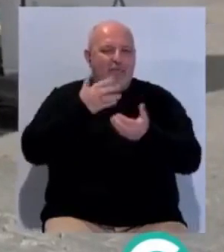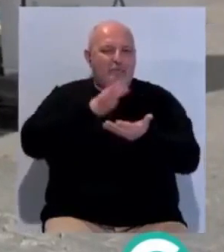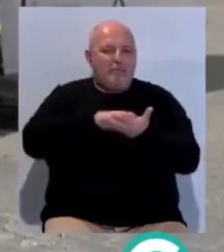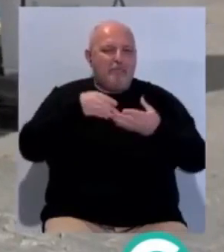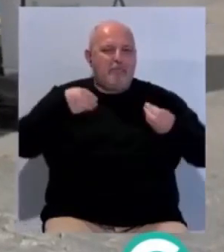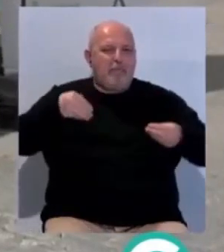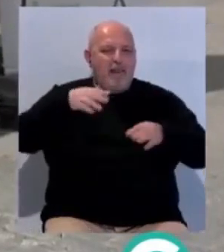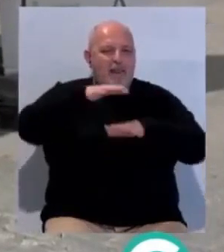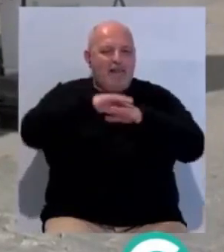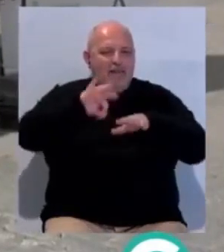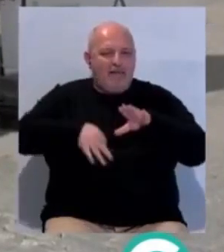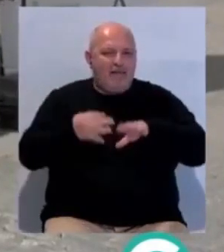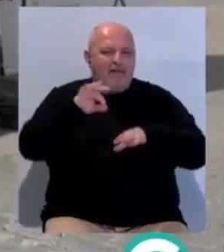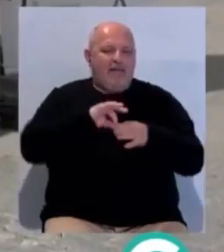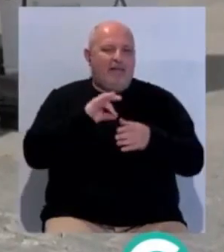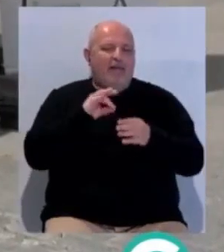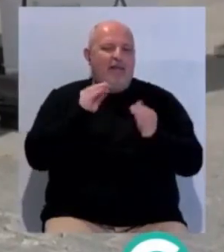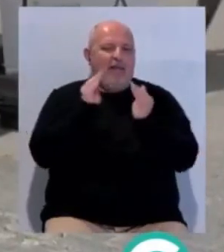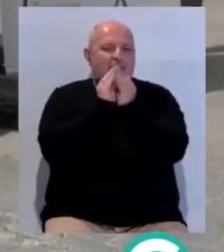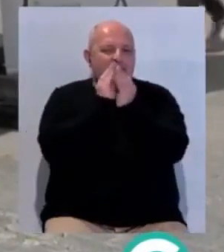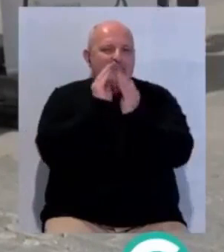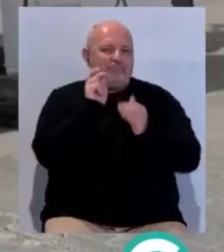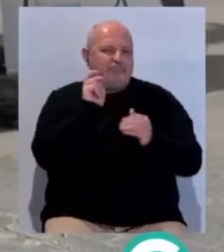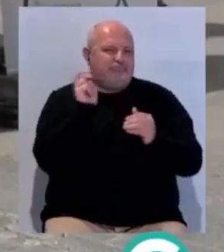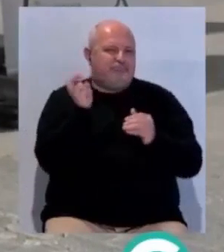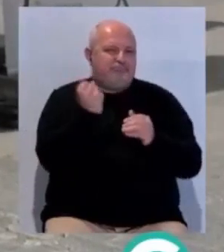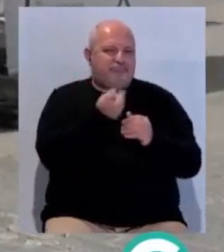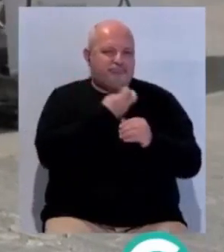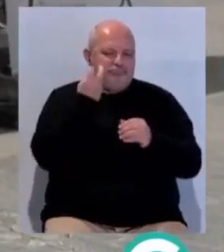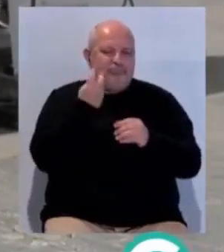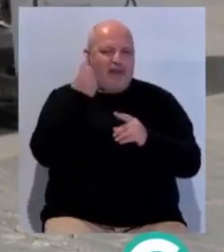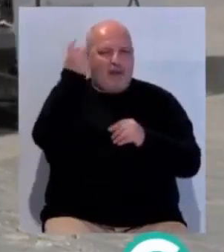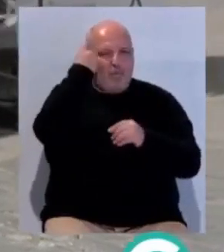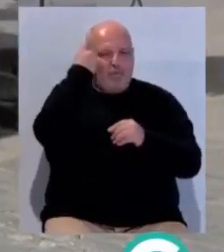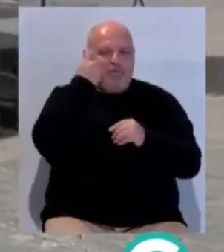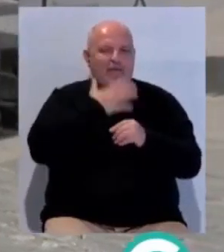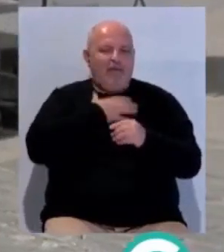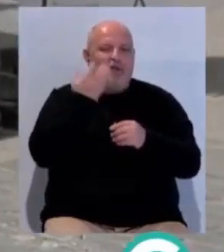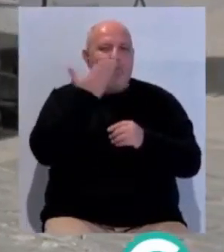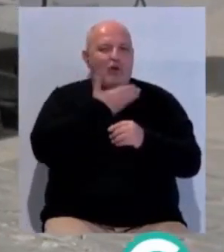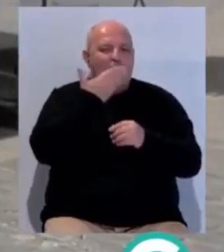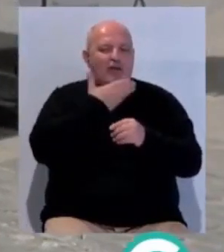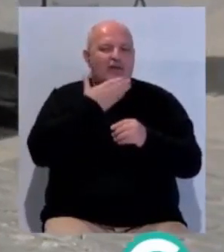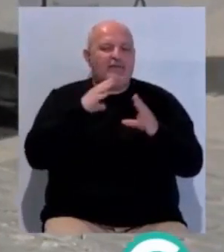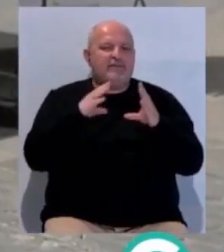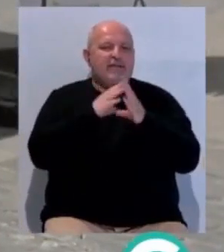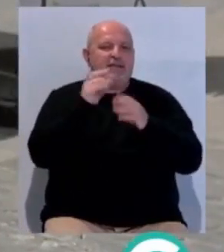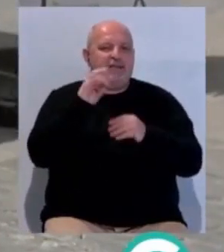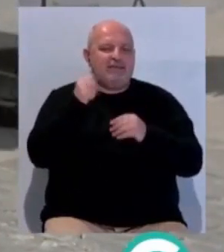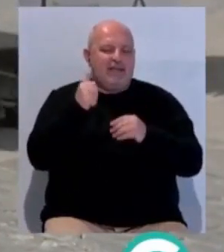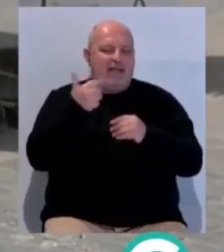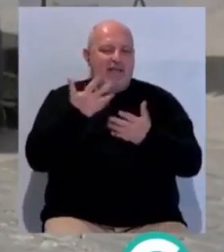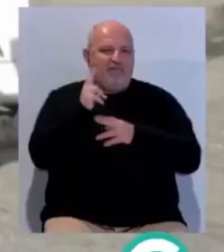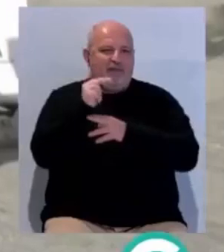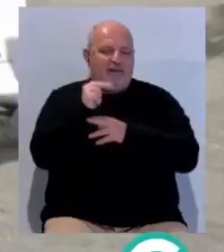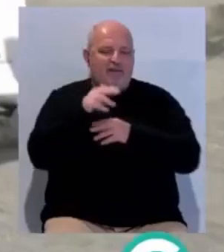papiroflexia y modelado de arcilla polimérica de los que están disfrutando los alumnos del Colegio Santa Teresa en